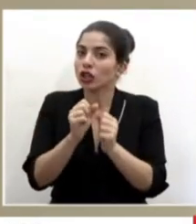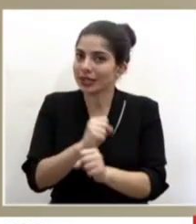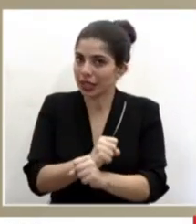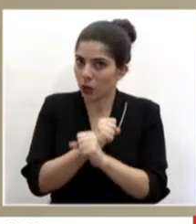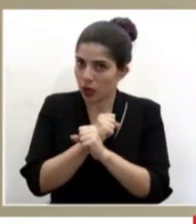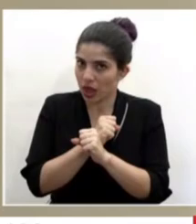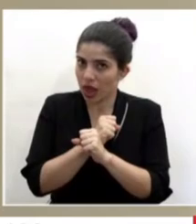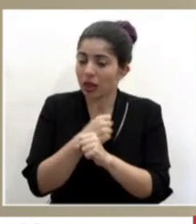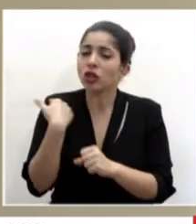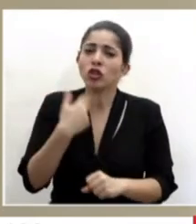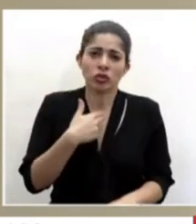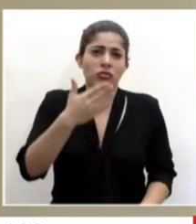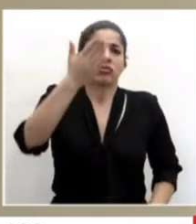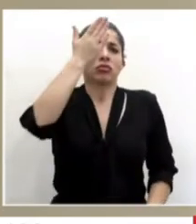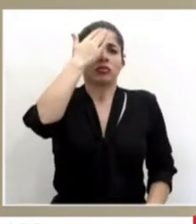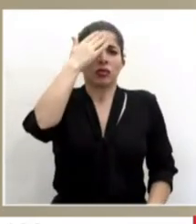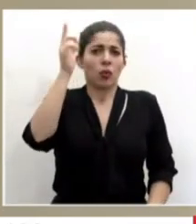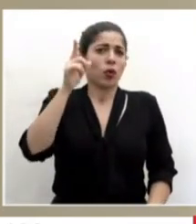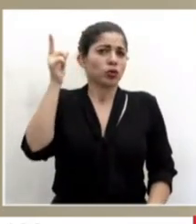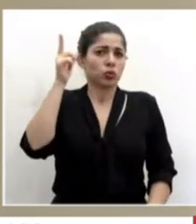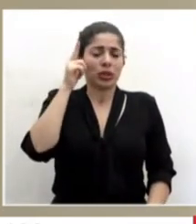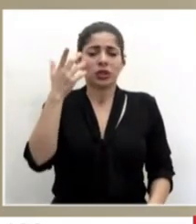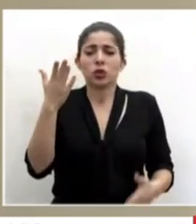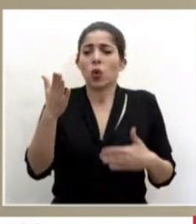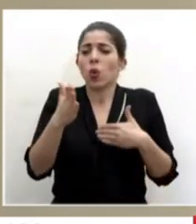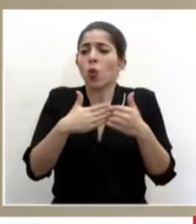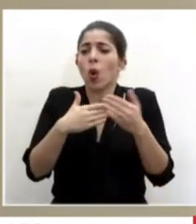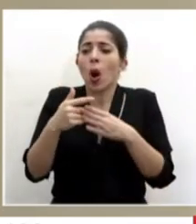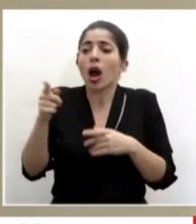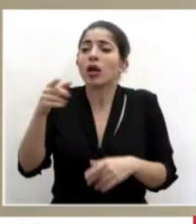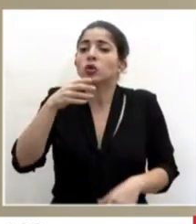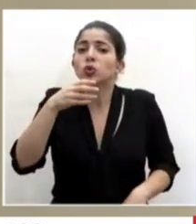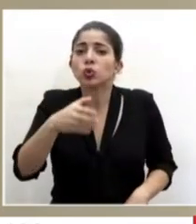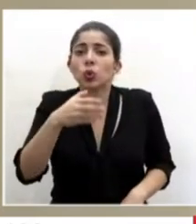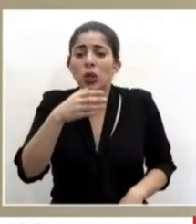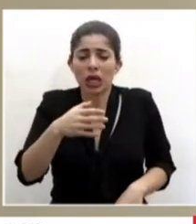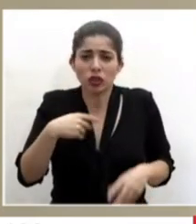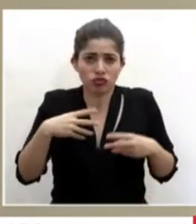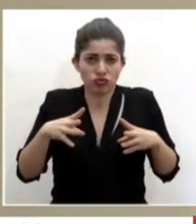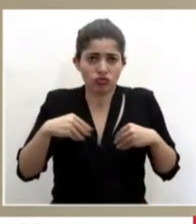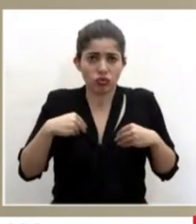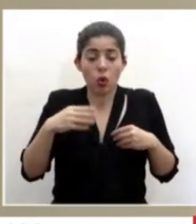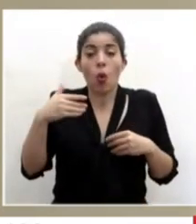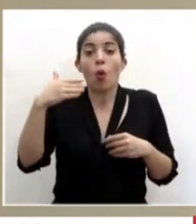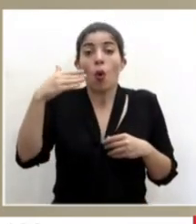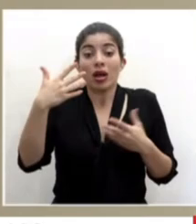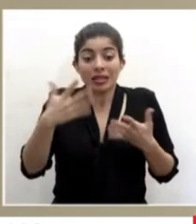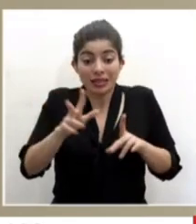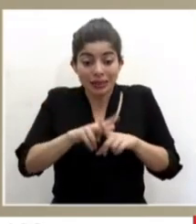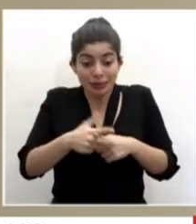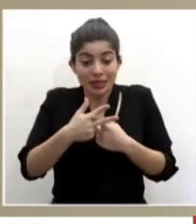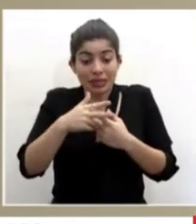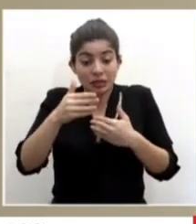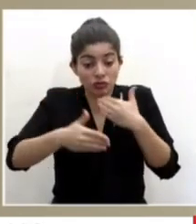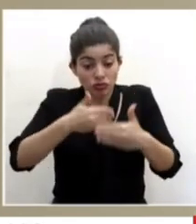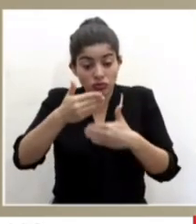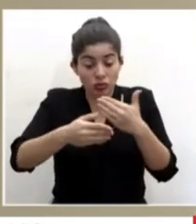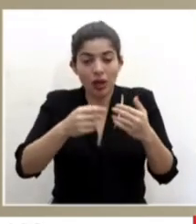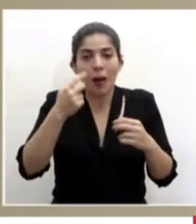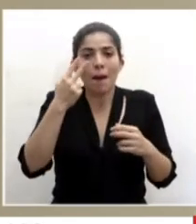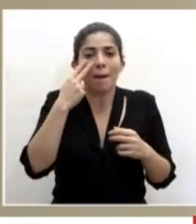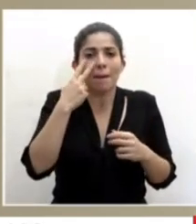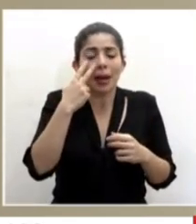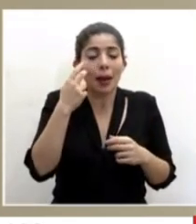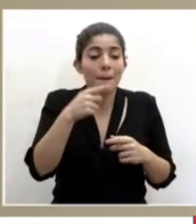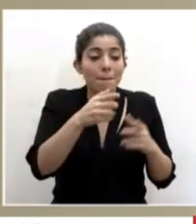Estamos anuentes, por supuesto, a cualquier observación y una vez en la práctica, verificar si los